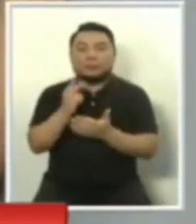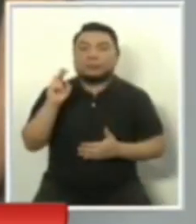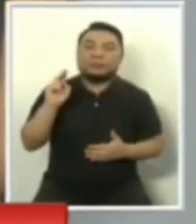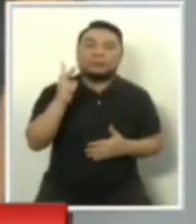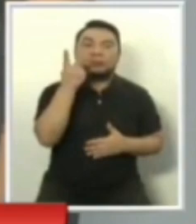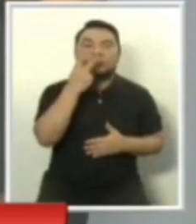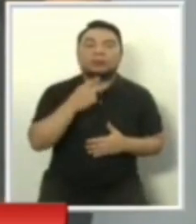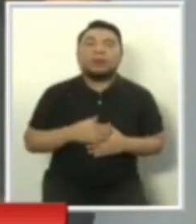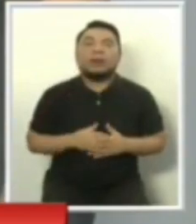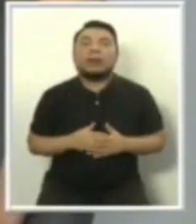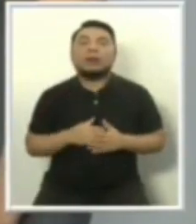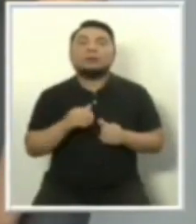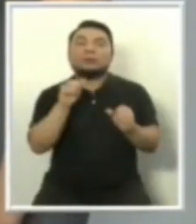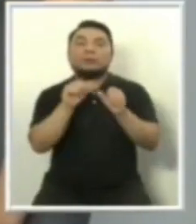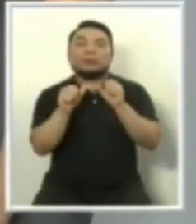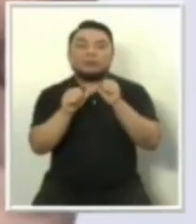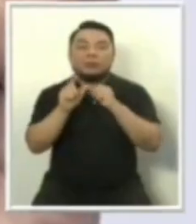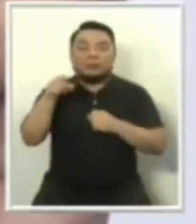fecha.